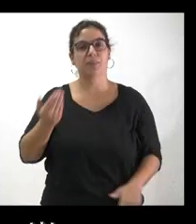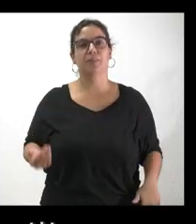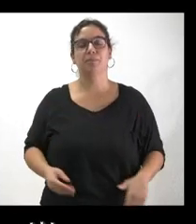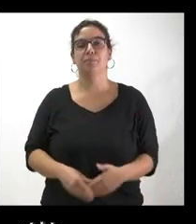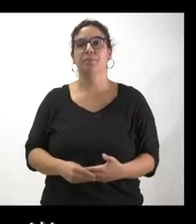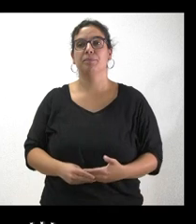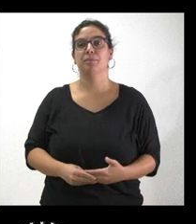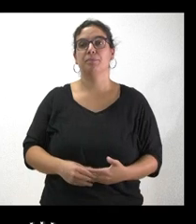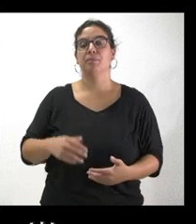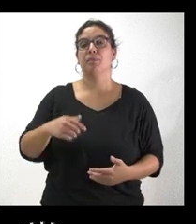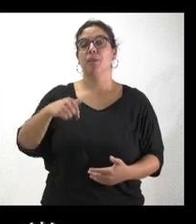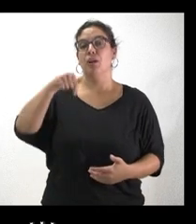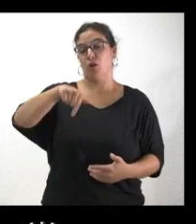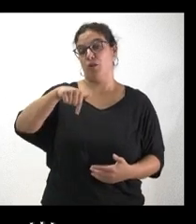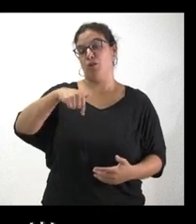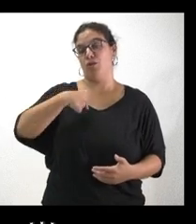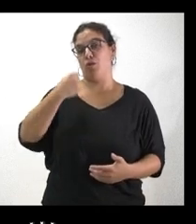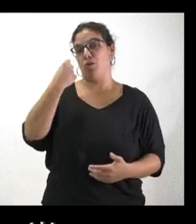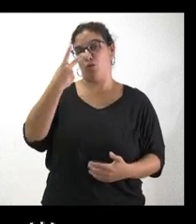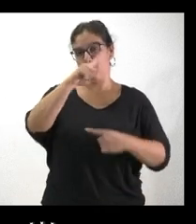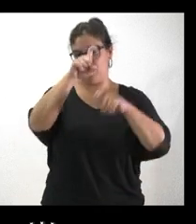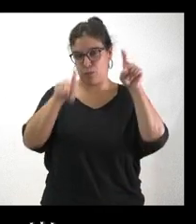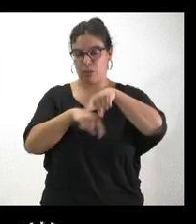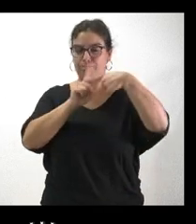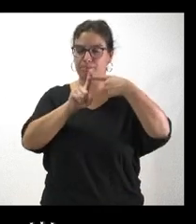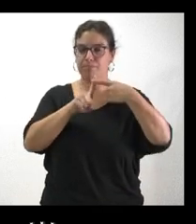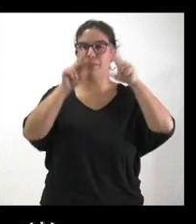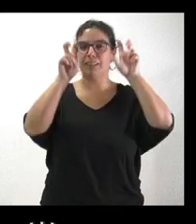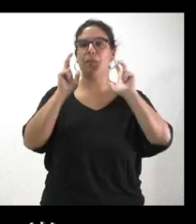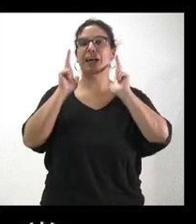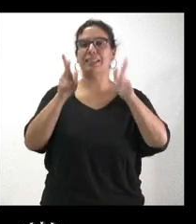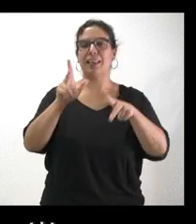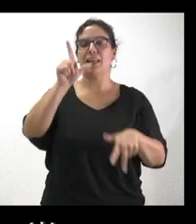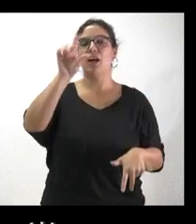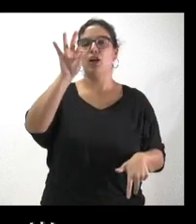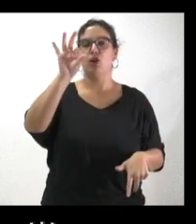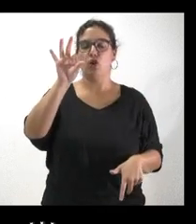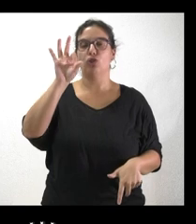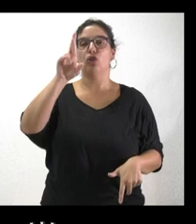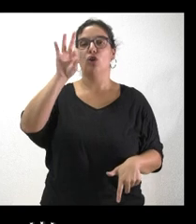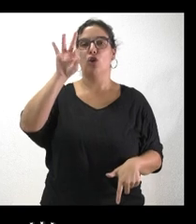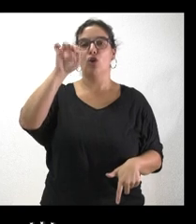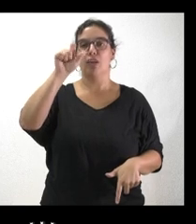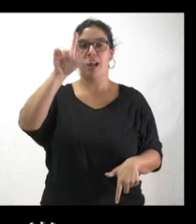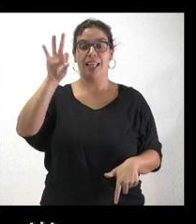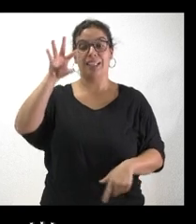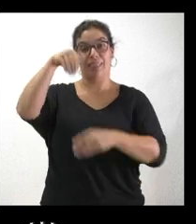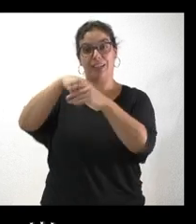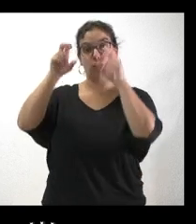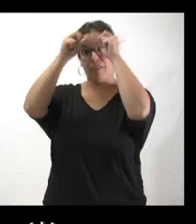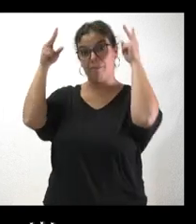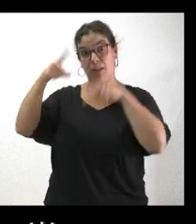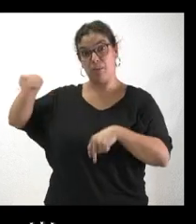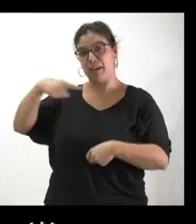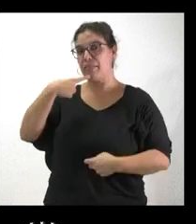Yo esta mañana tengo dos preguntas. La primera de ellas es sobre la residencia de Los Royales. Las enfermeras afirman que viven una situación